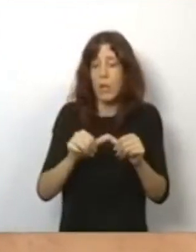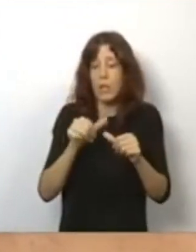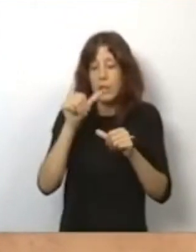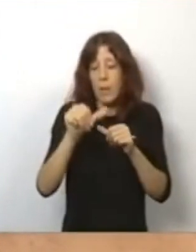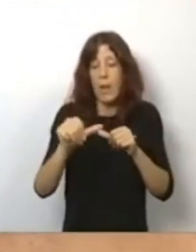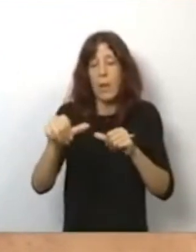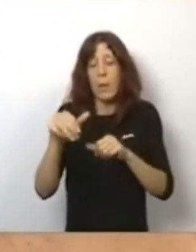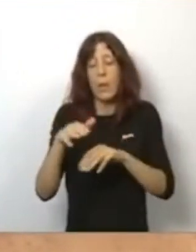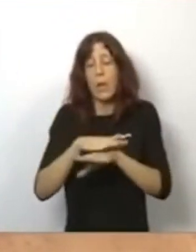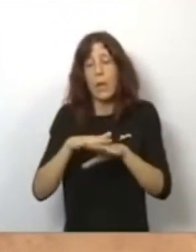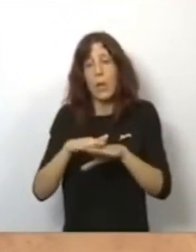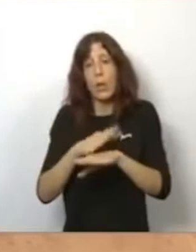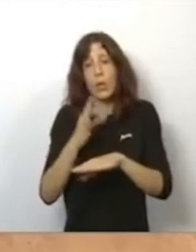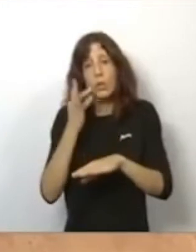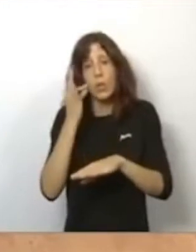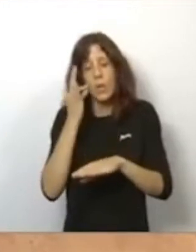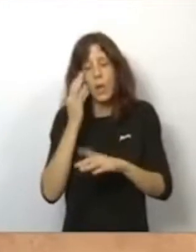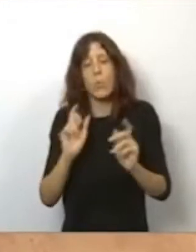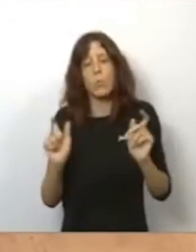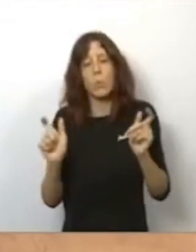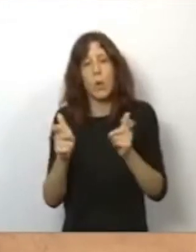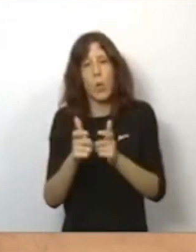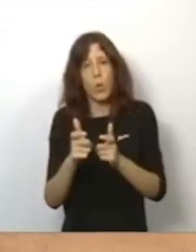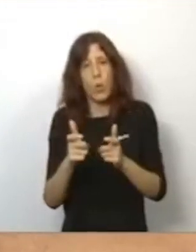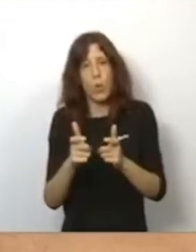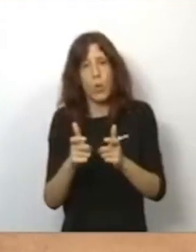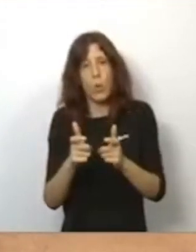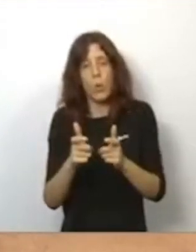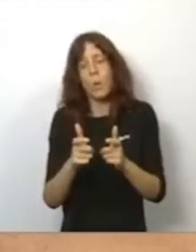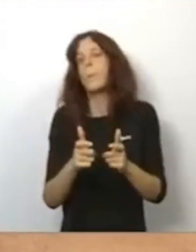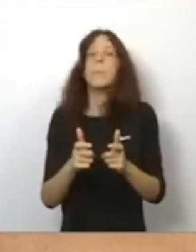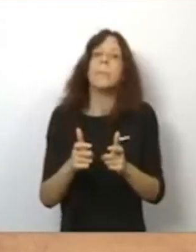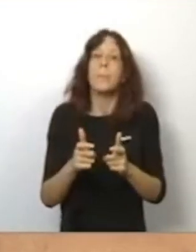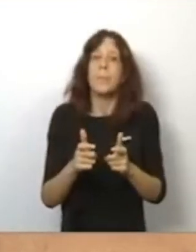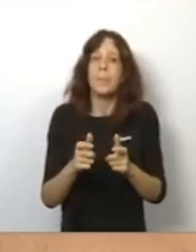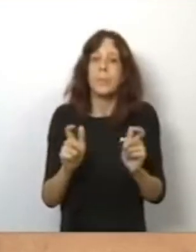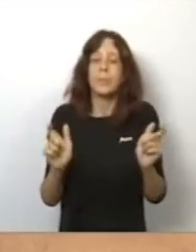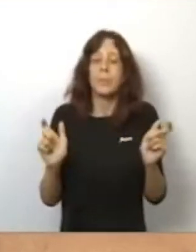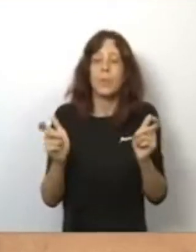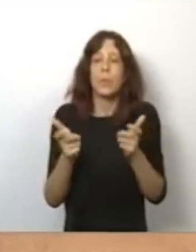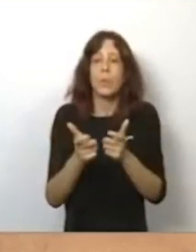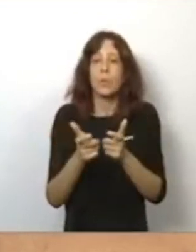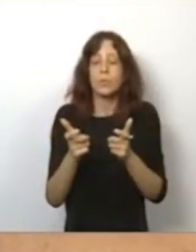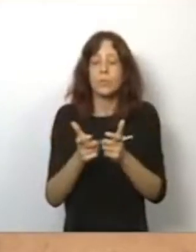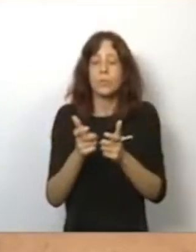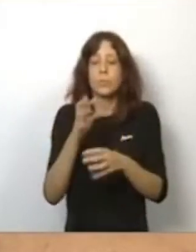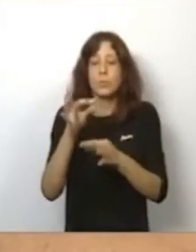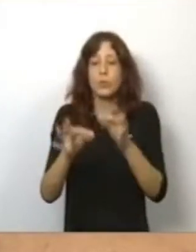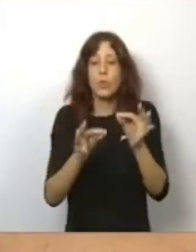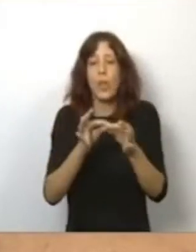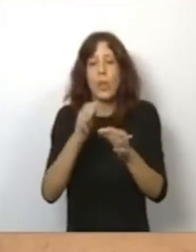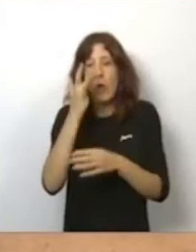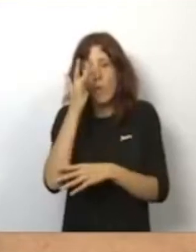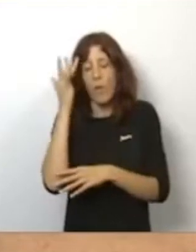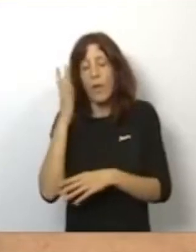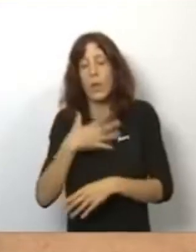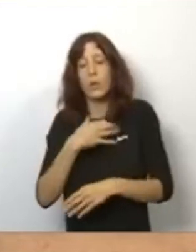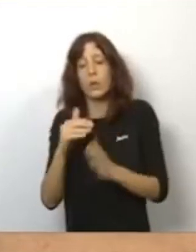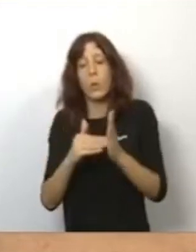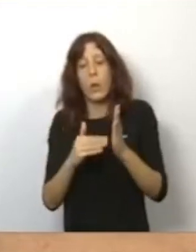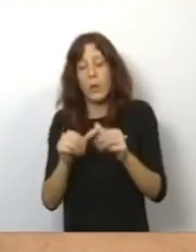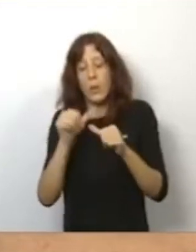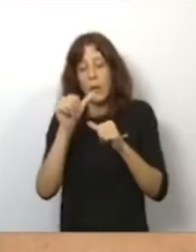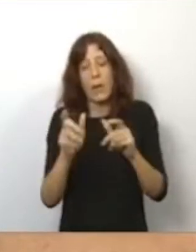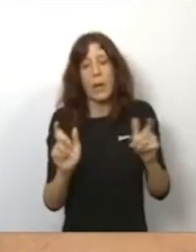consellera mantendrá una reunión con la Organización Fallera y con el Ayuntamiento de Valencia para